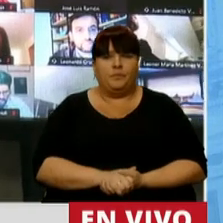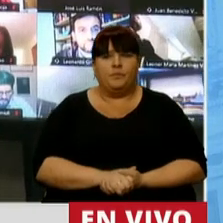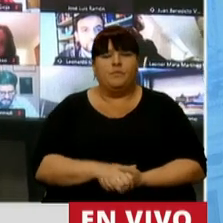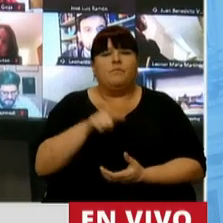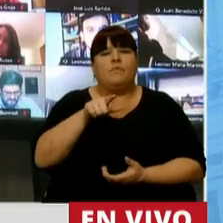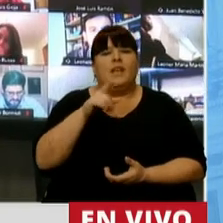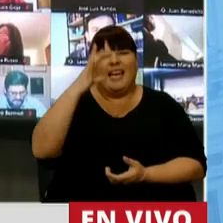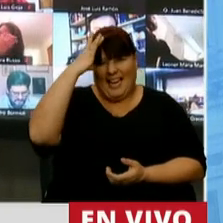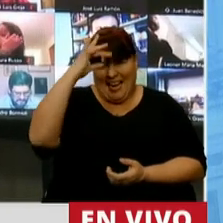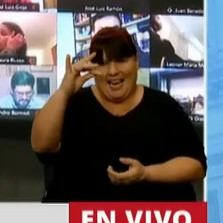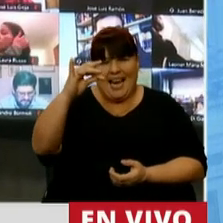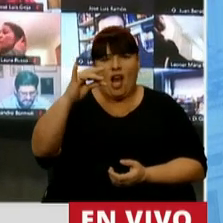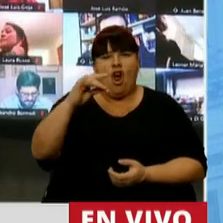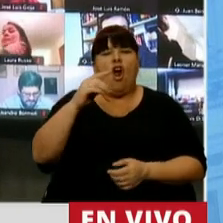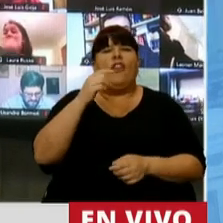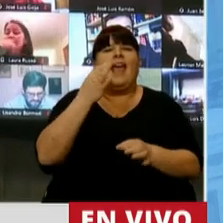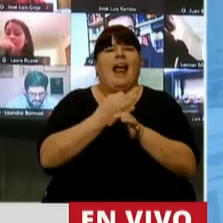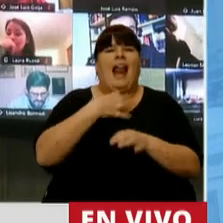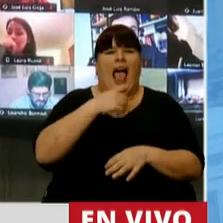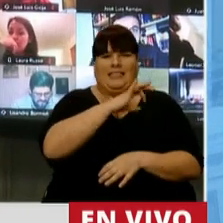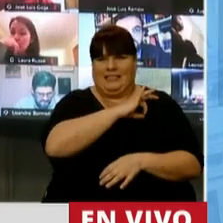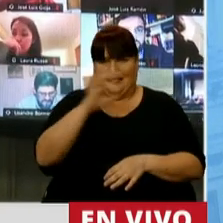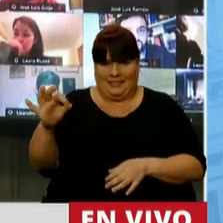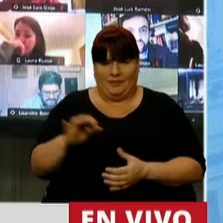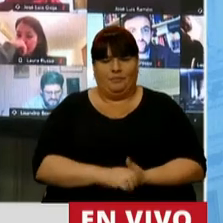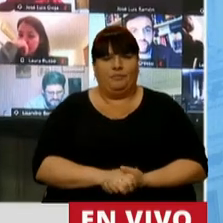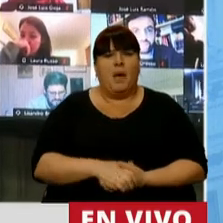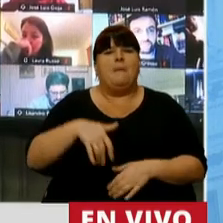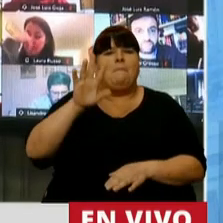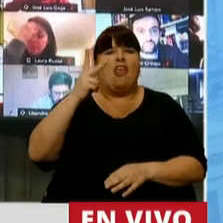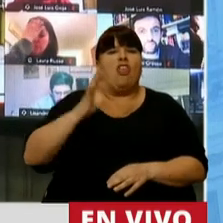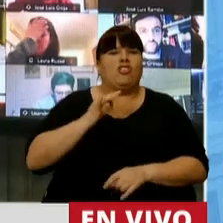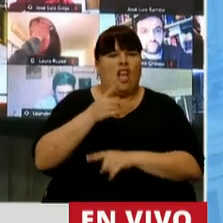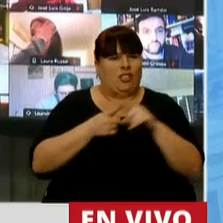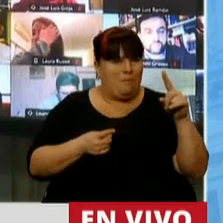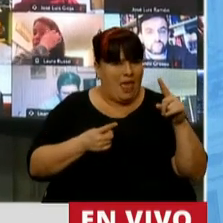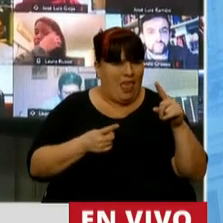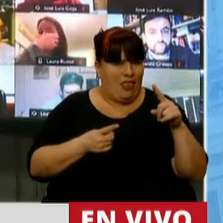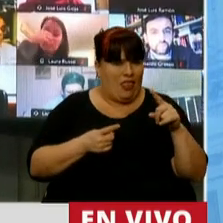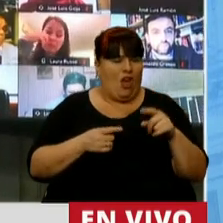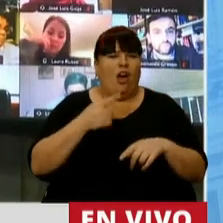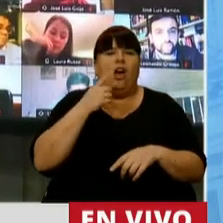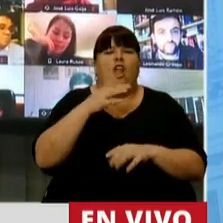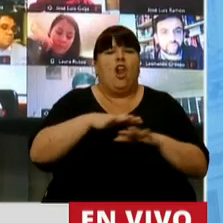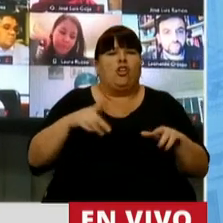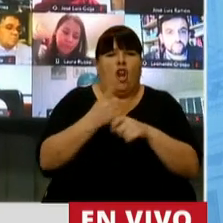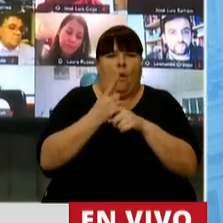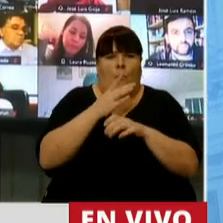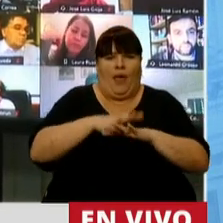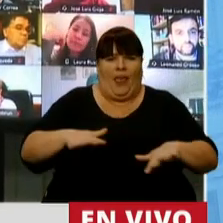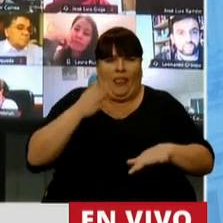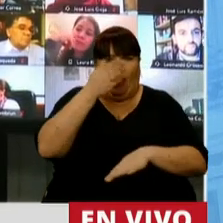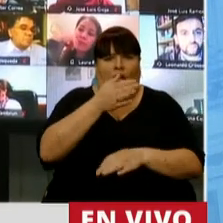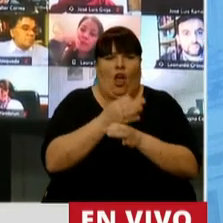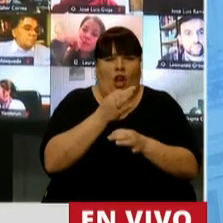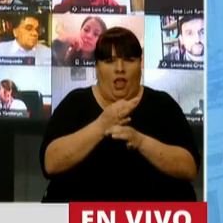que tiene récord en días sin clases. Hace más de dos años y medio que se le está privando a los más